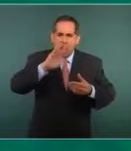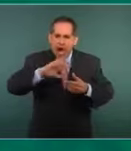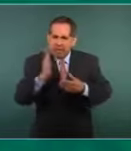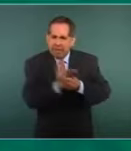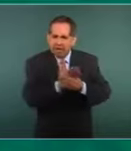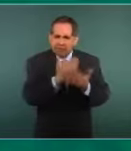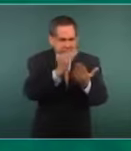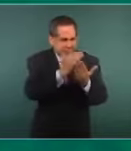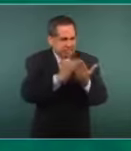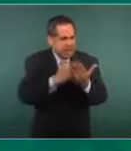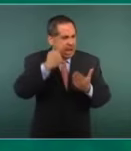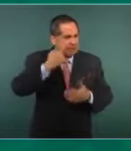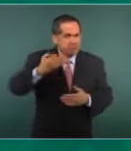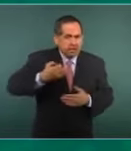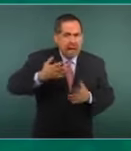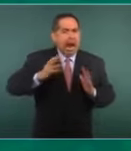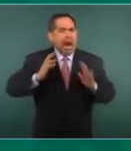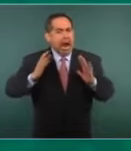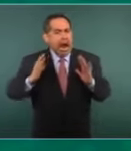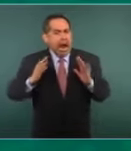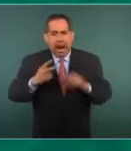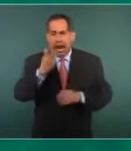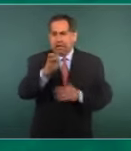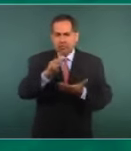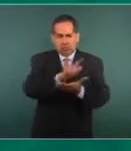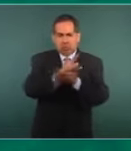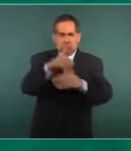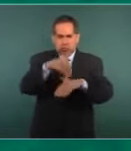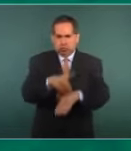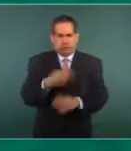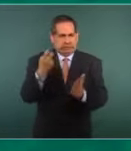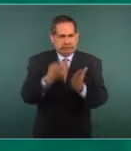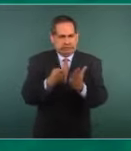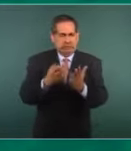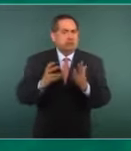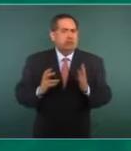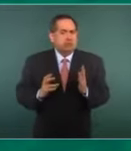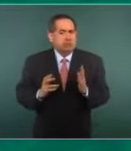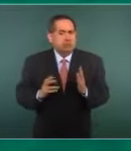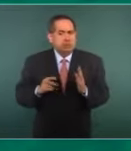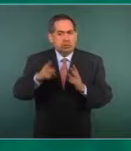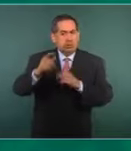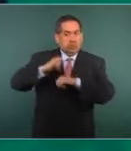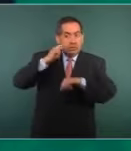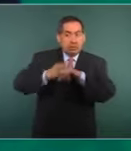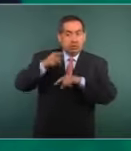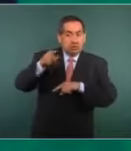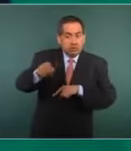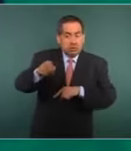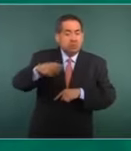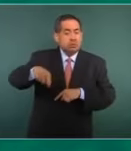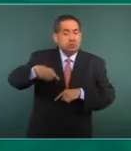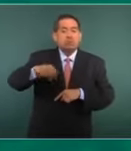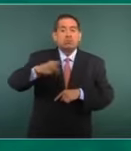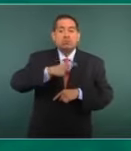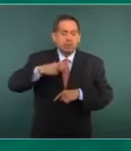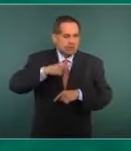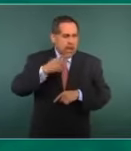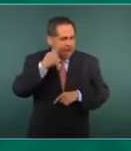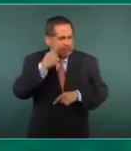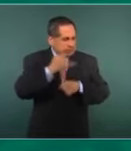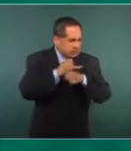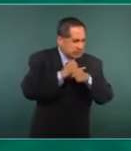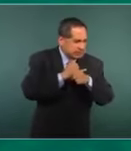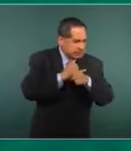porque eso es el Estado de Derecho, tiene que resolver